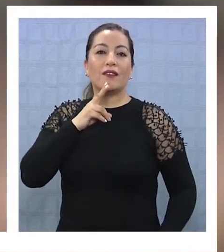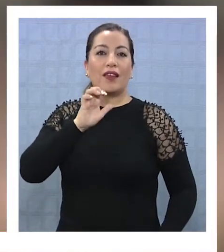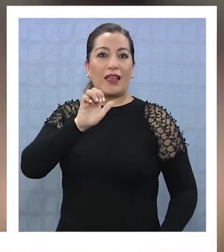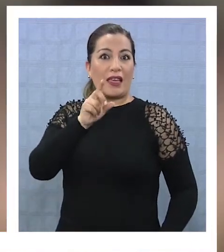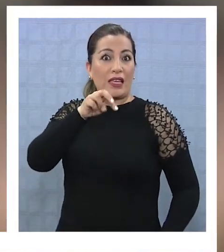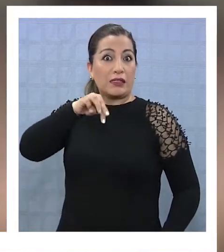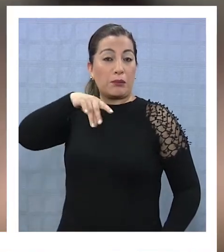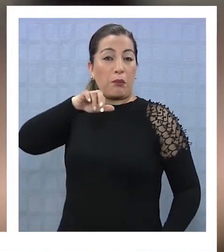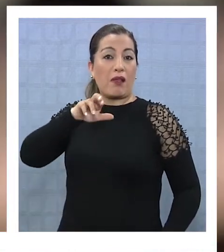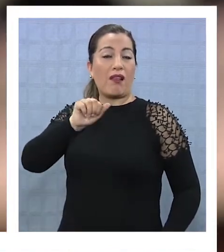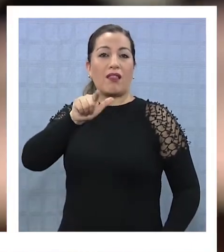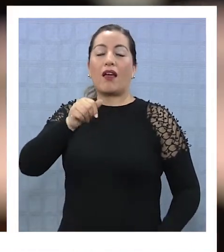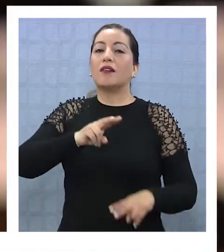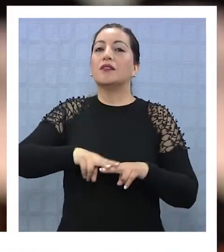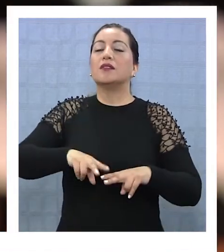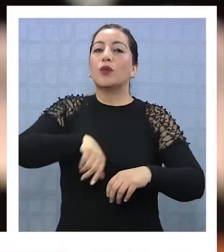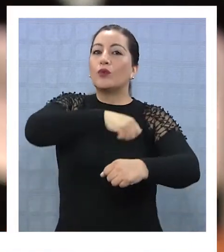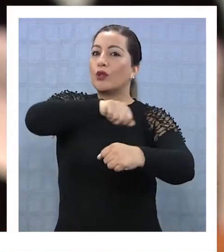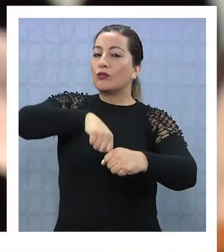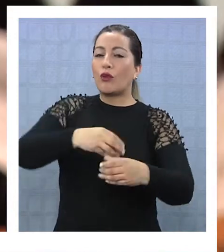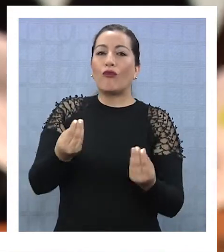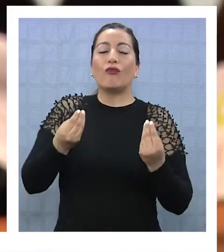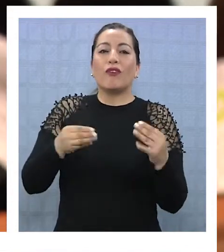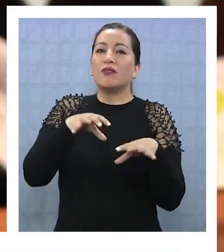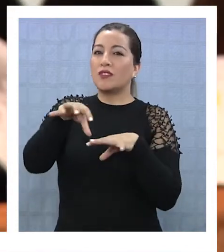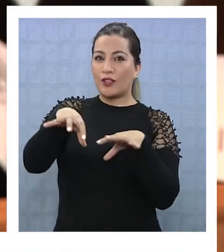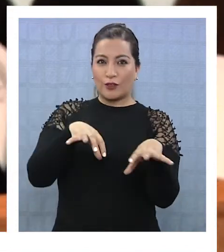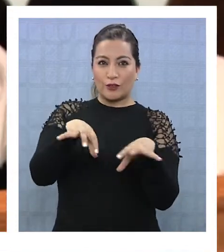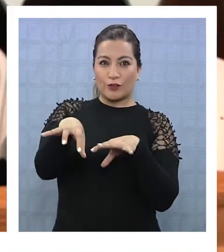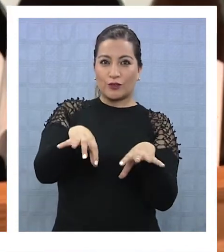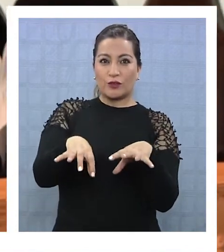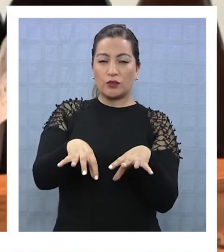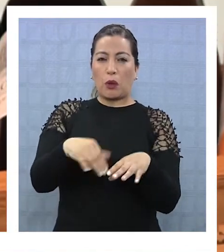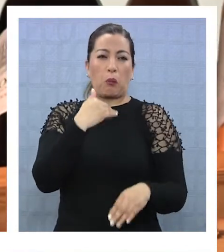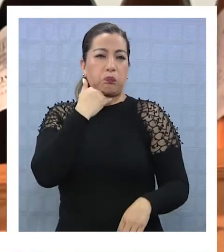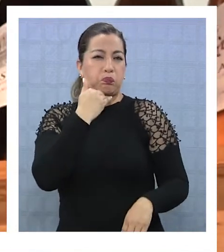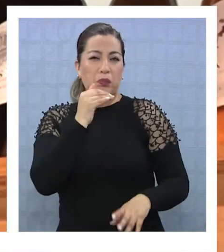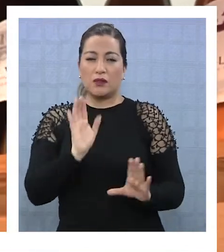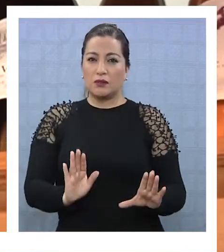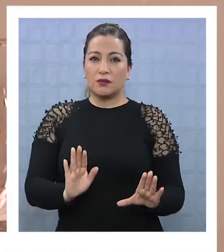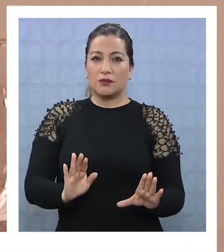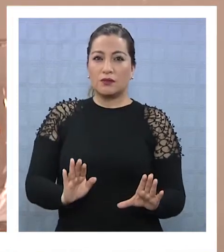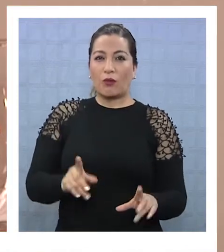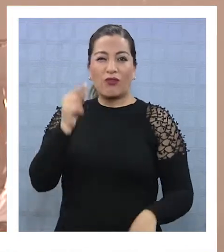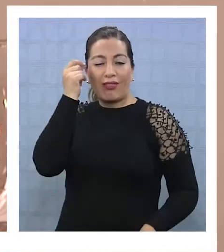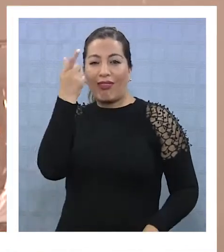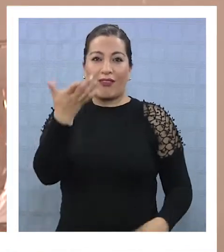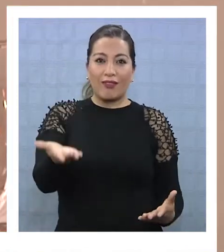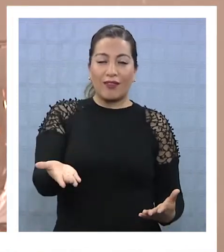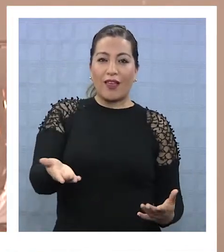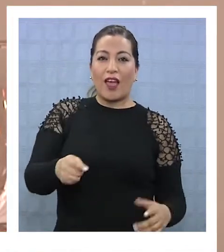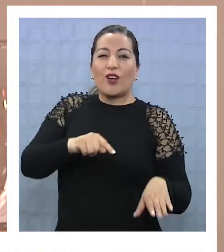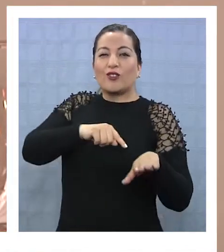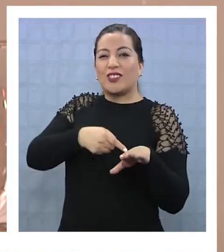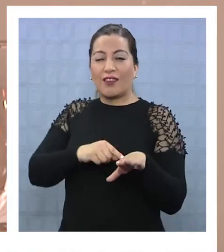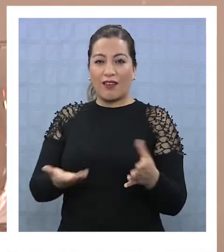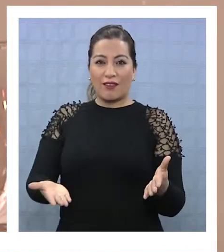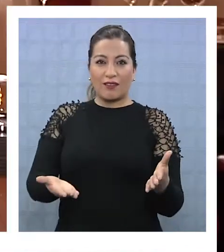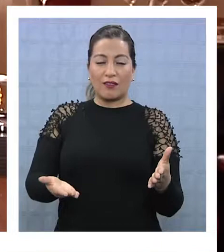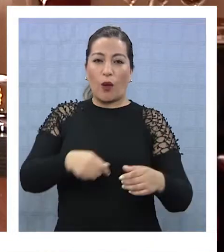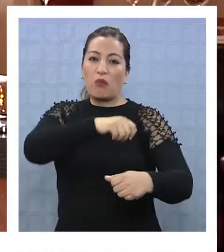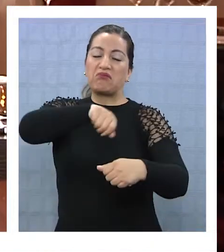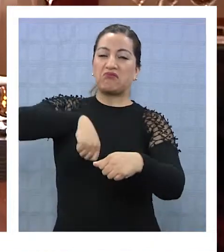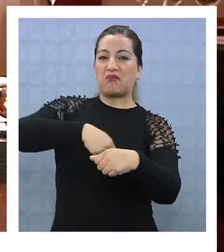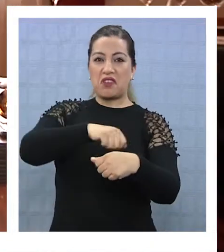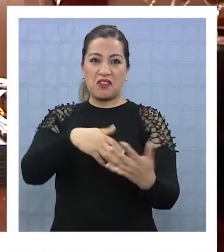o sea, Esmeralda Wine & Bistro, lo que pretende es ser una cocina de buen producto, una cocina sencilla, con técnica,